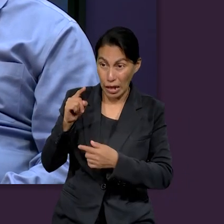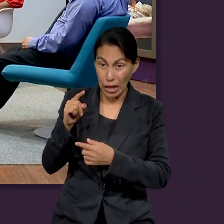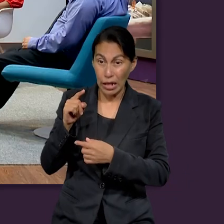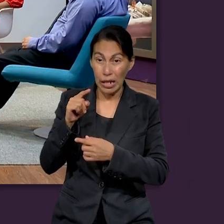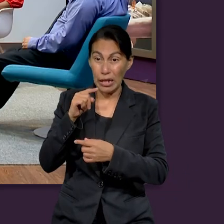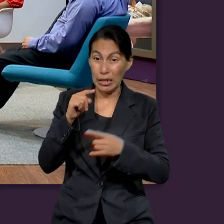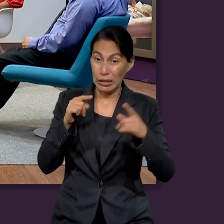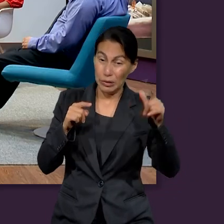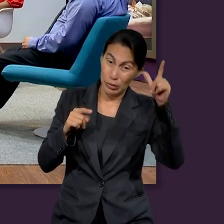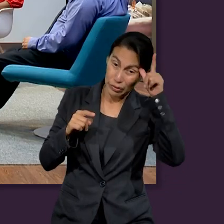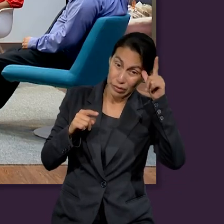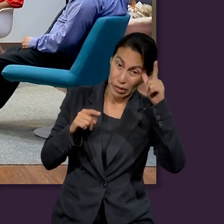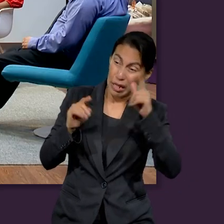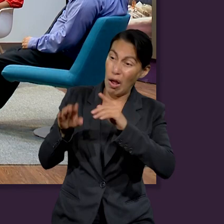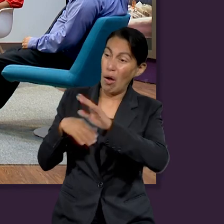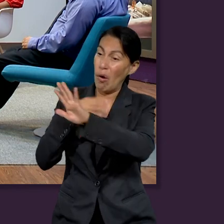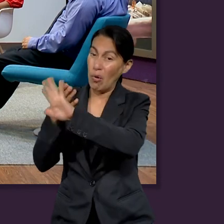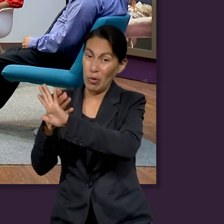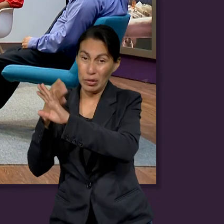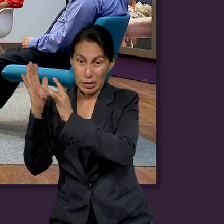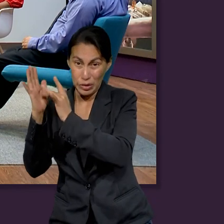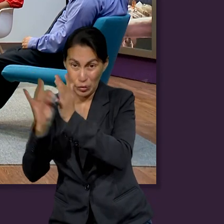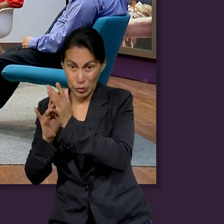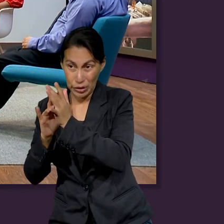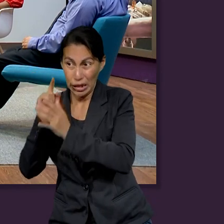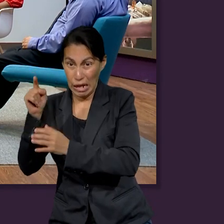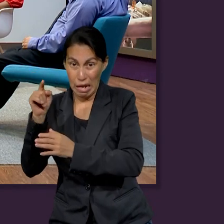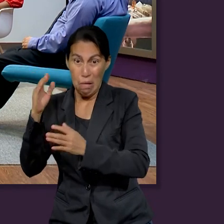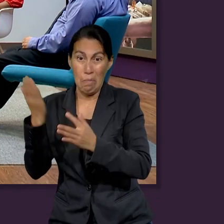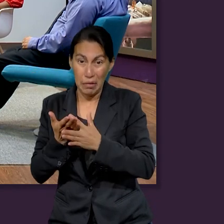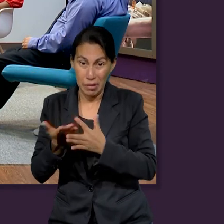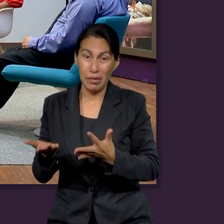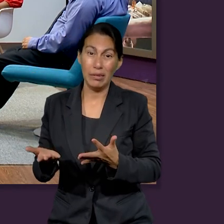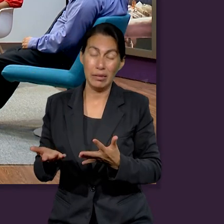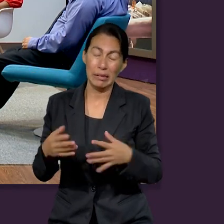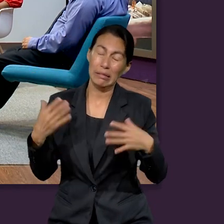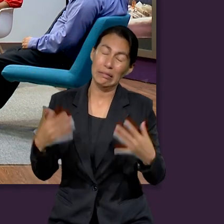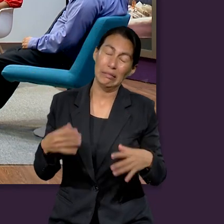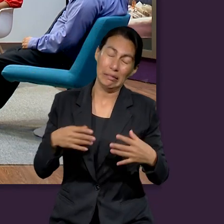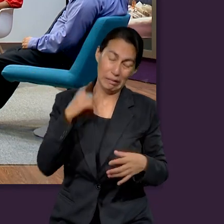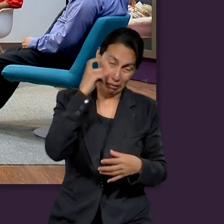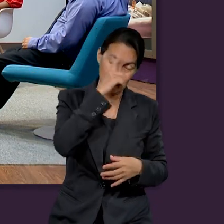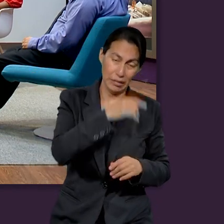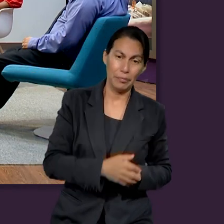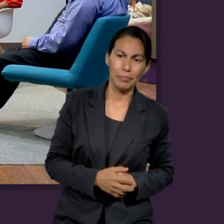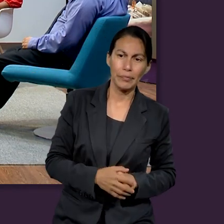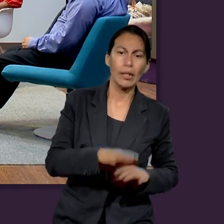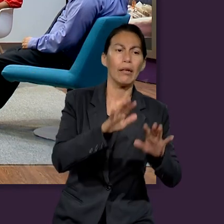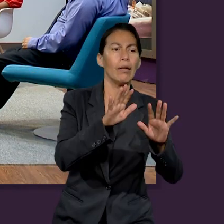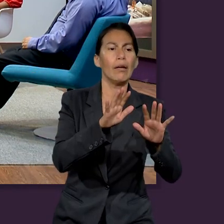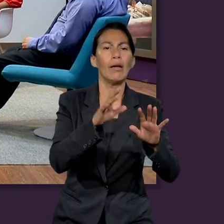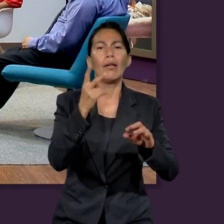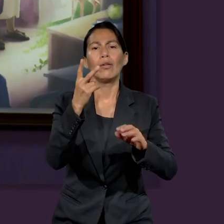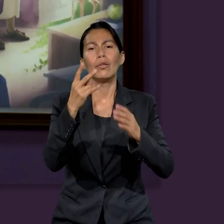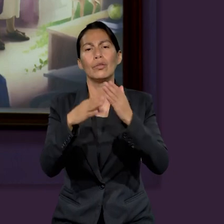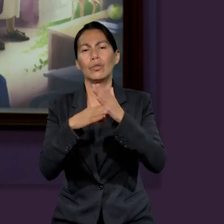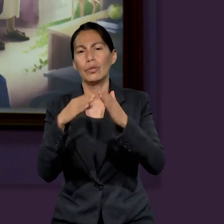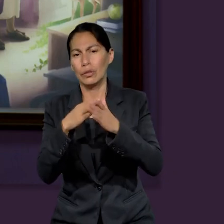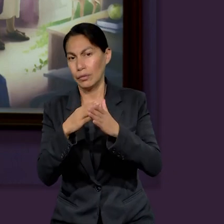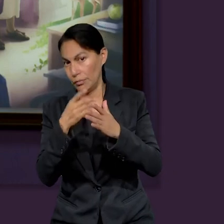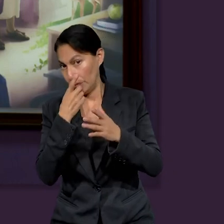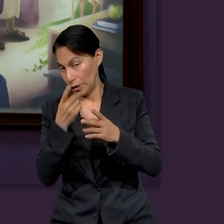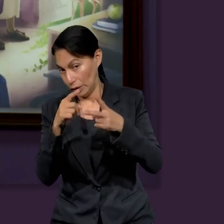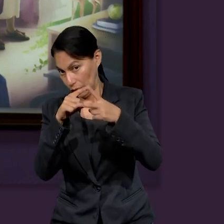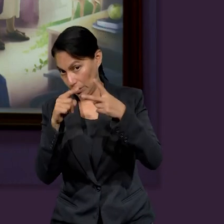vida del Hijo de Dios y para dañar a tanta gente en el proceso. Ok, gracias. Quiero señalar dos cosas muy relevantes.